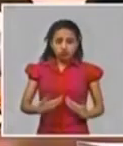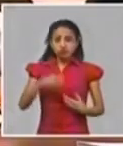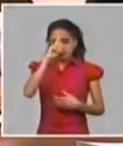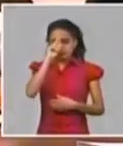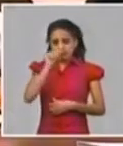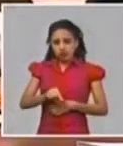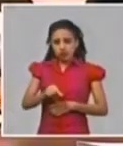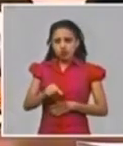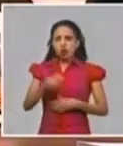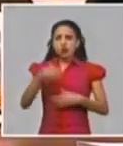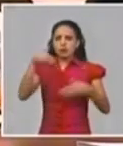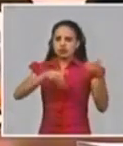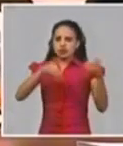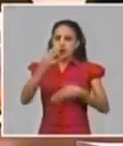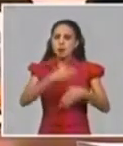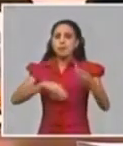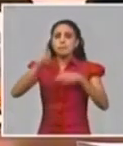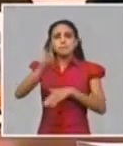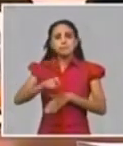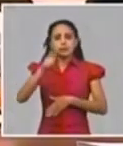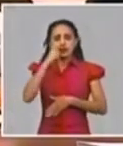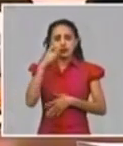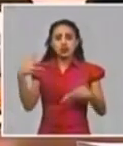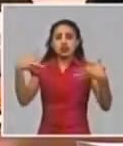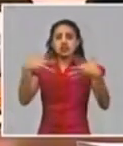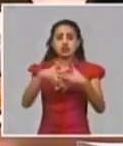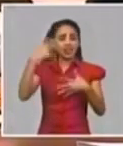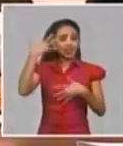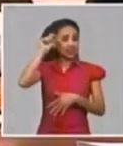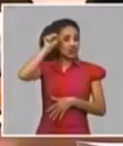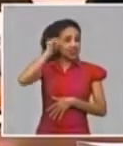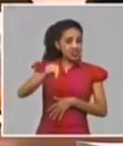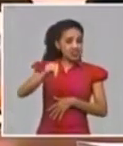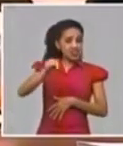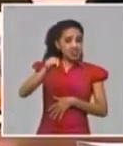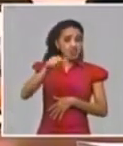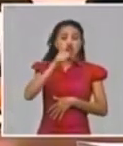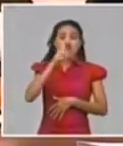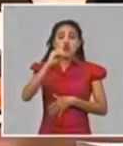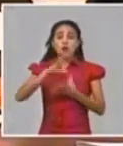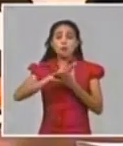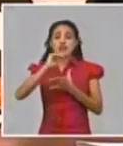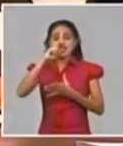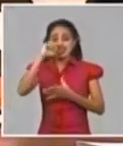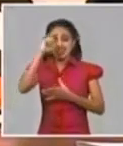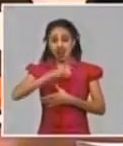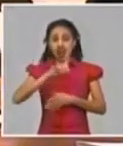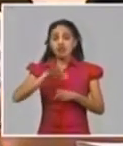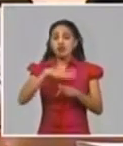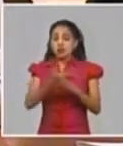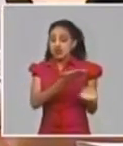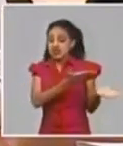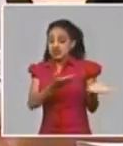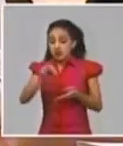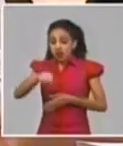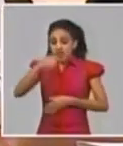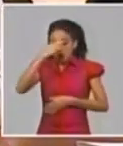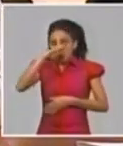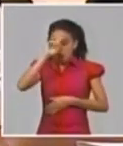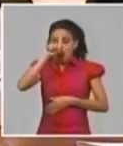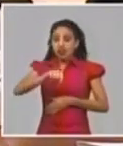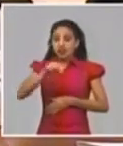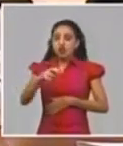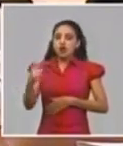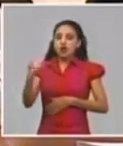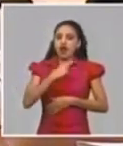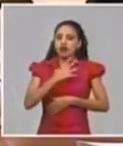el ministro de Relaciones Exteriores hasta su salida de la edad de Dominica, y también se recibió del primer ministro una carta de